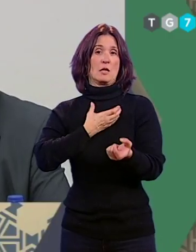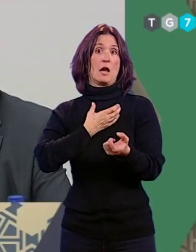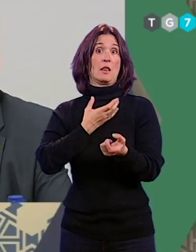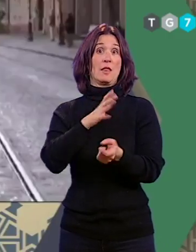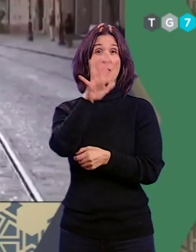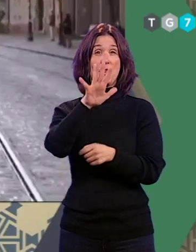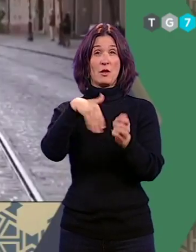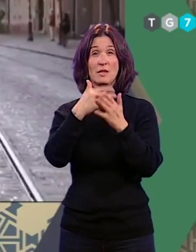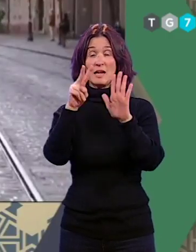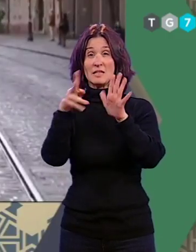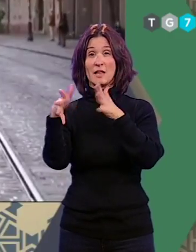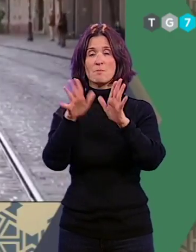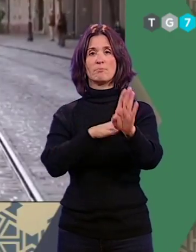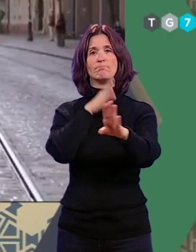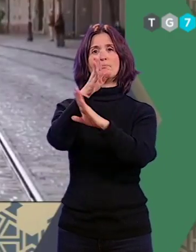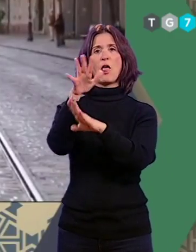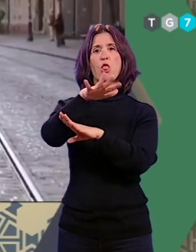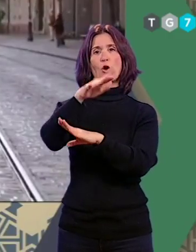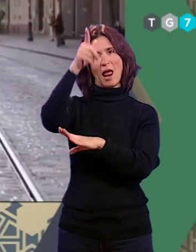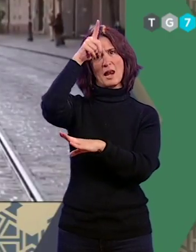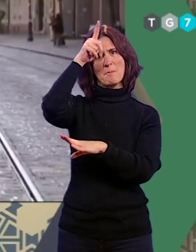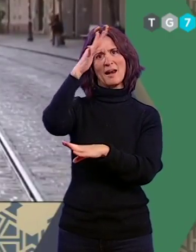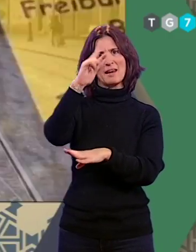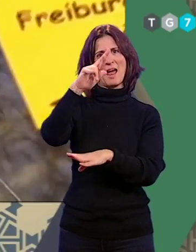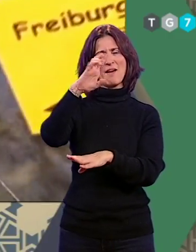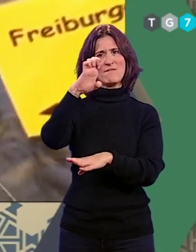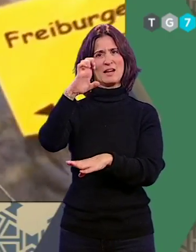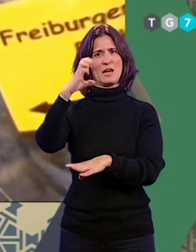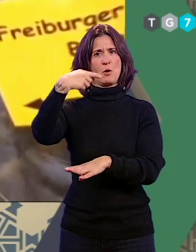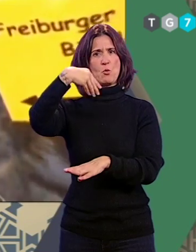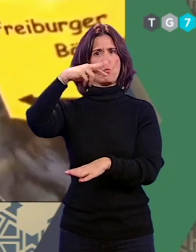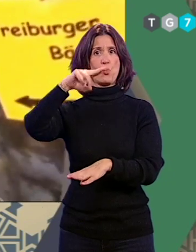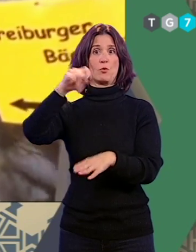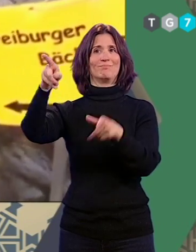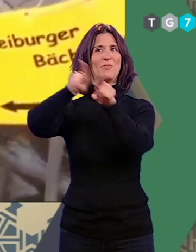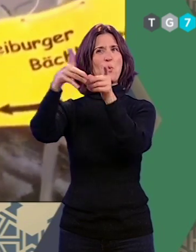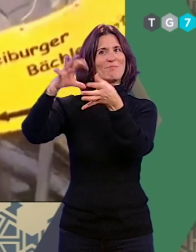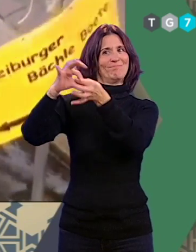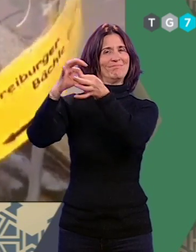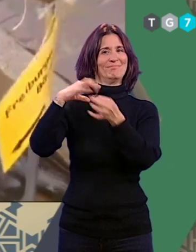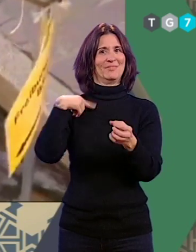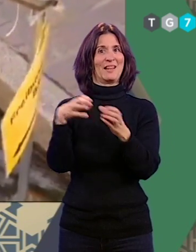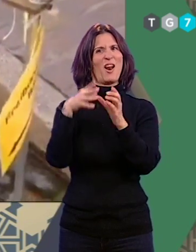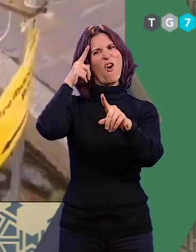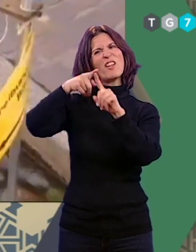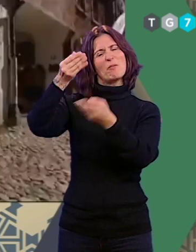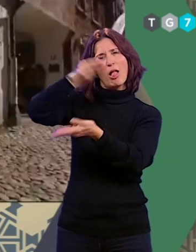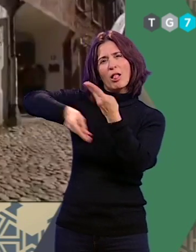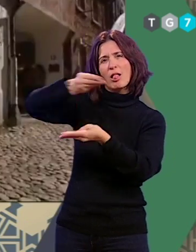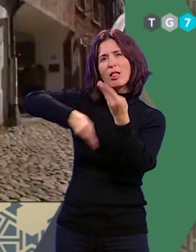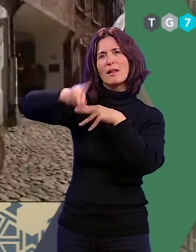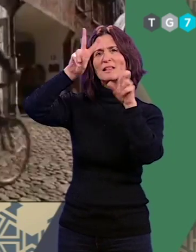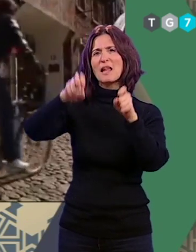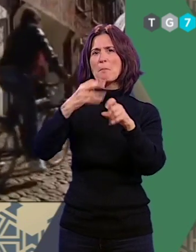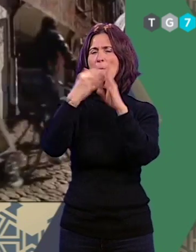del 5 al 7 de marzo Friburgo, localidad alemana que está hermanada con Granada con la intención de crear sinergias en materias como el medio